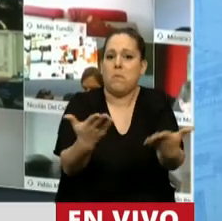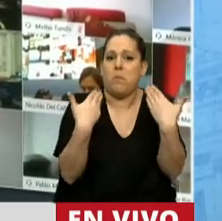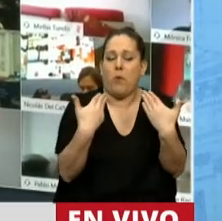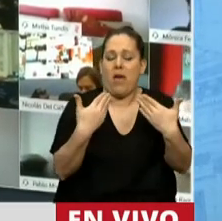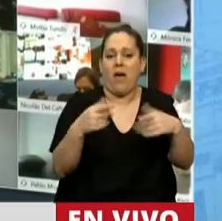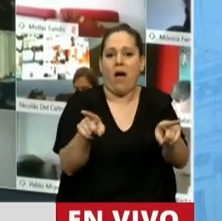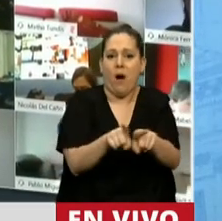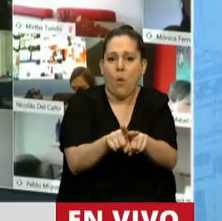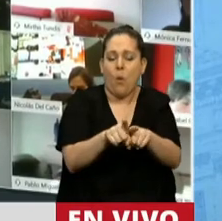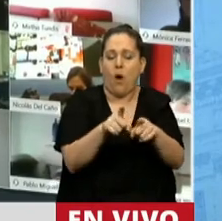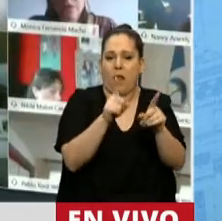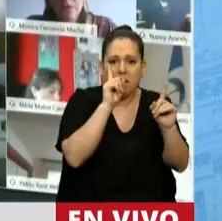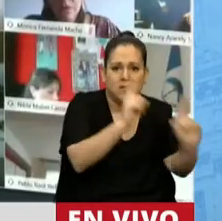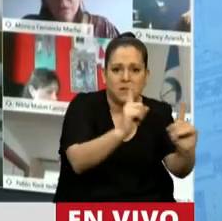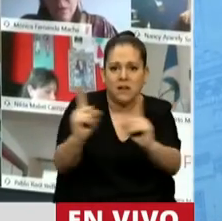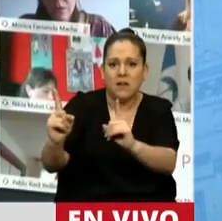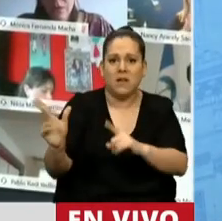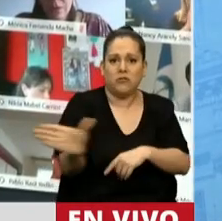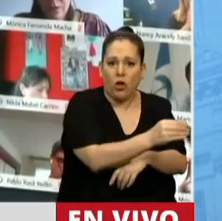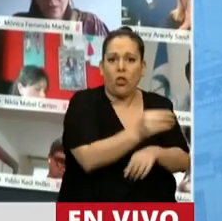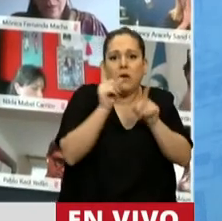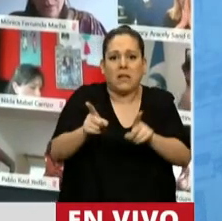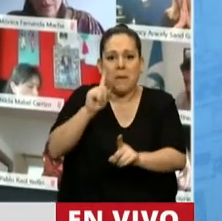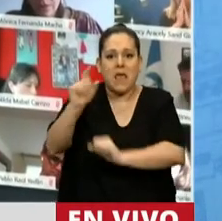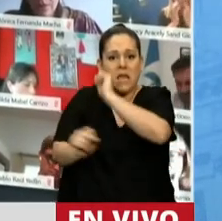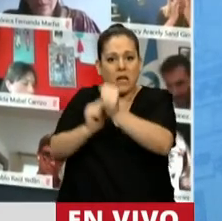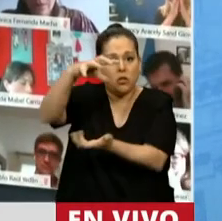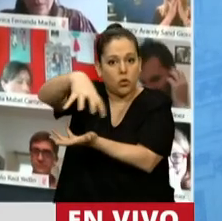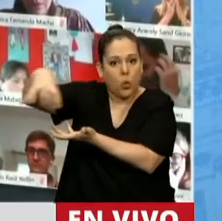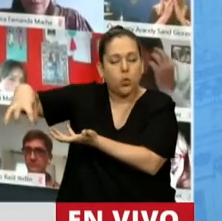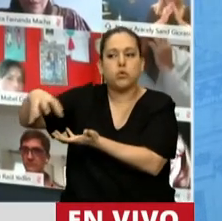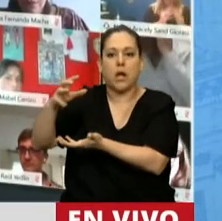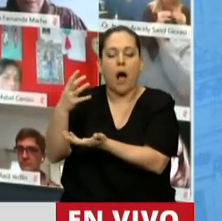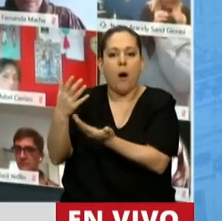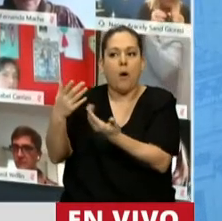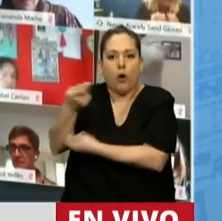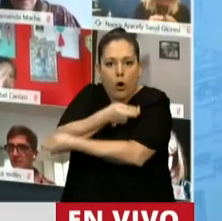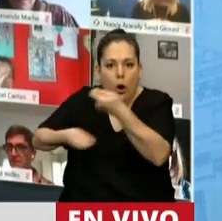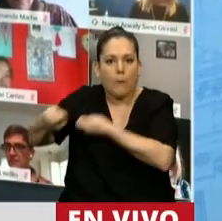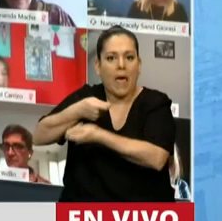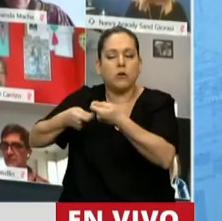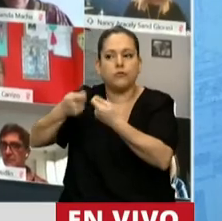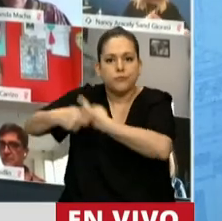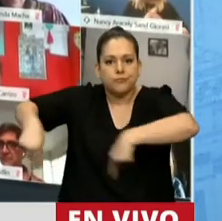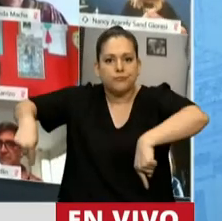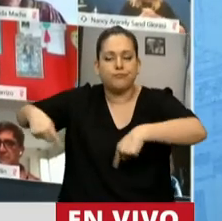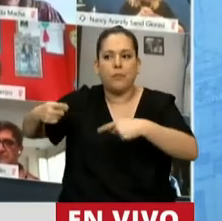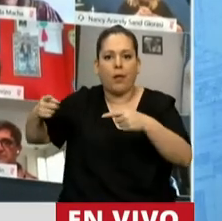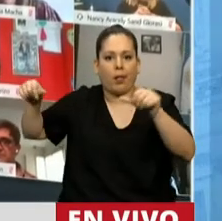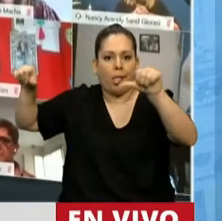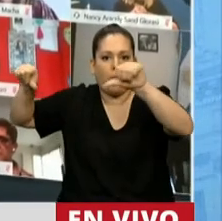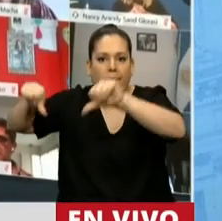siendo asistida y buscando que la industria nacional y el comercio propio no